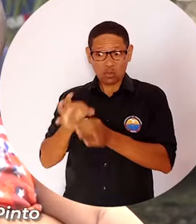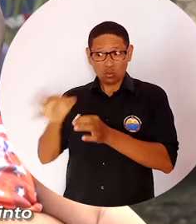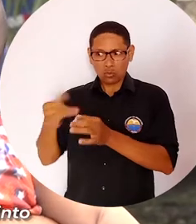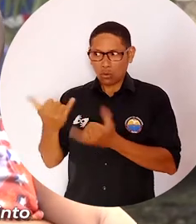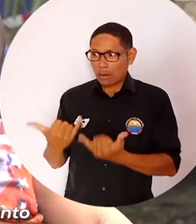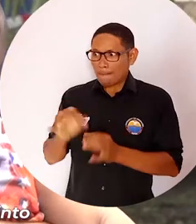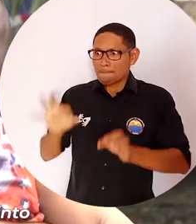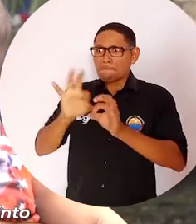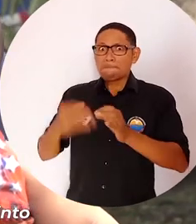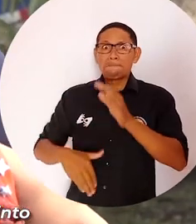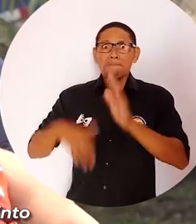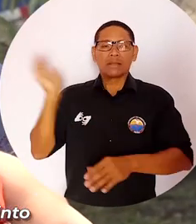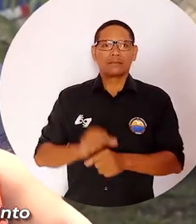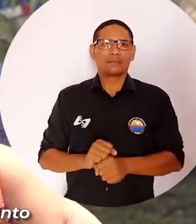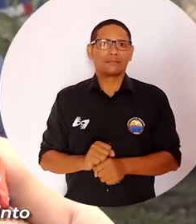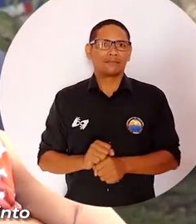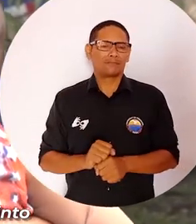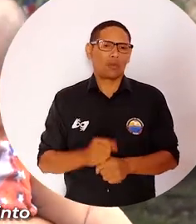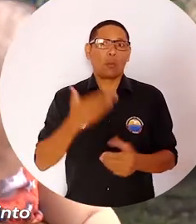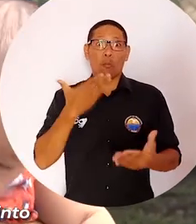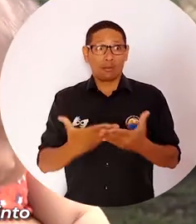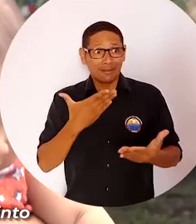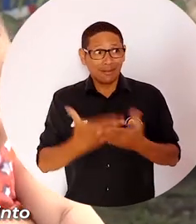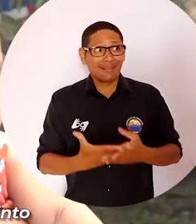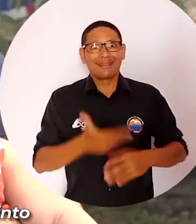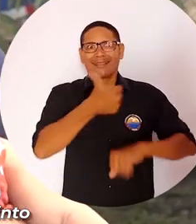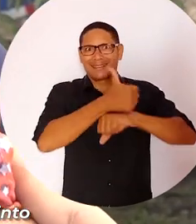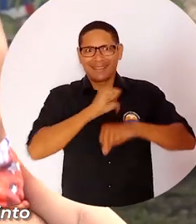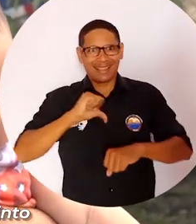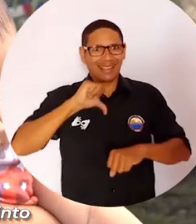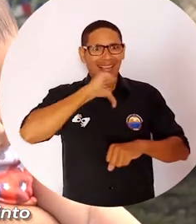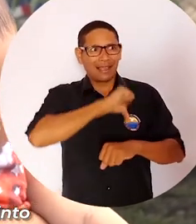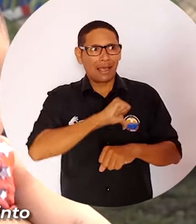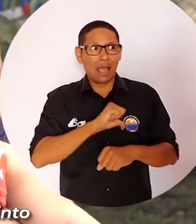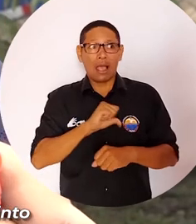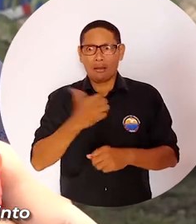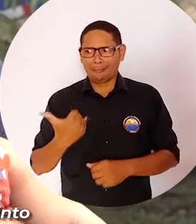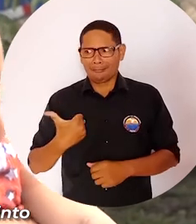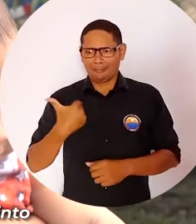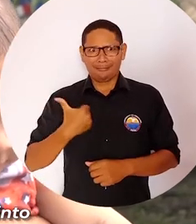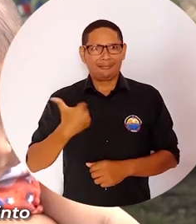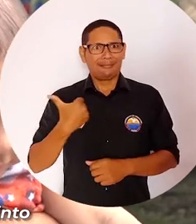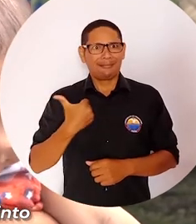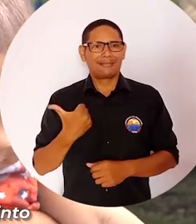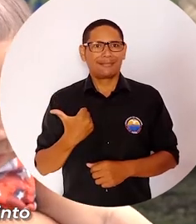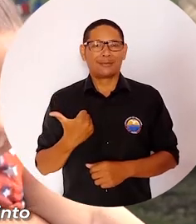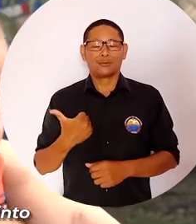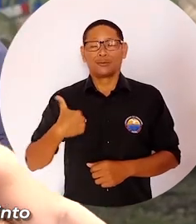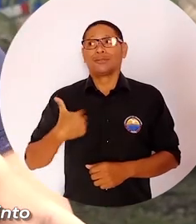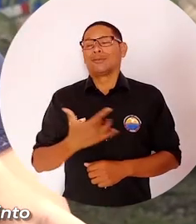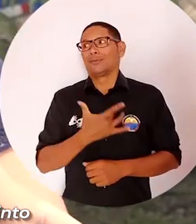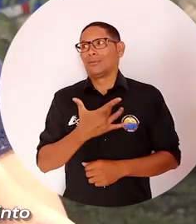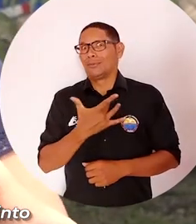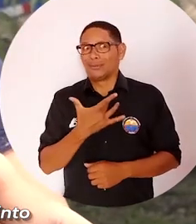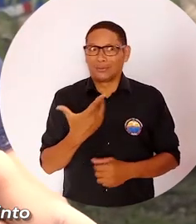becas de Talento Magdalena estoy agradecida como joven de mi corregimiento por la oportunidad